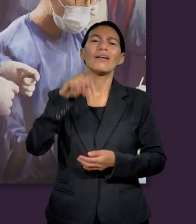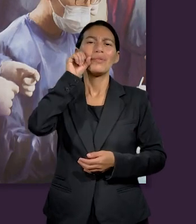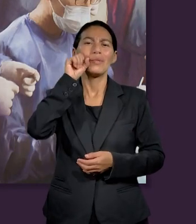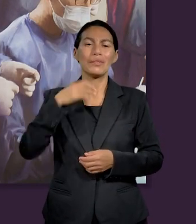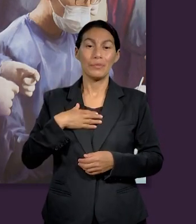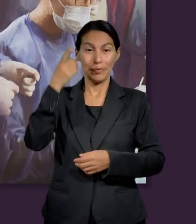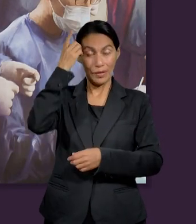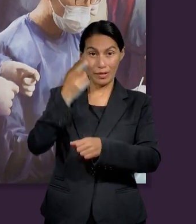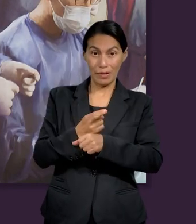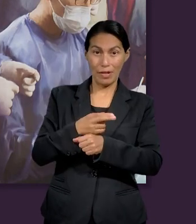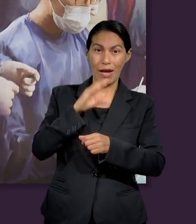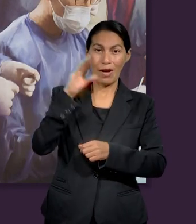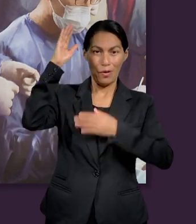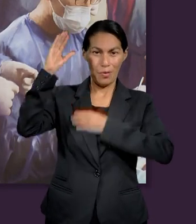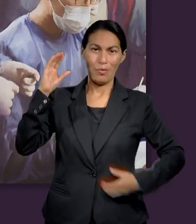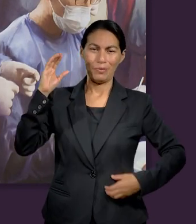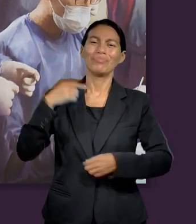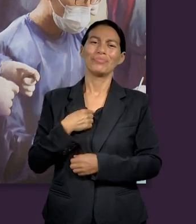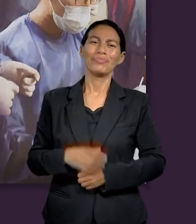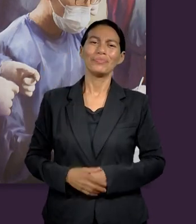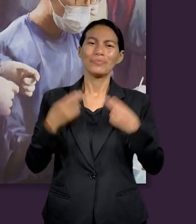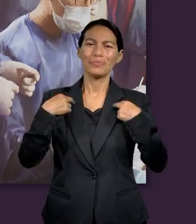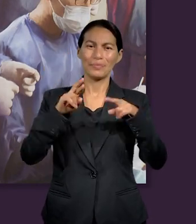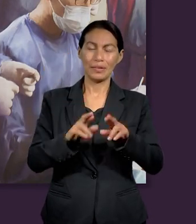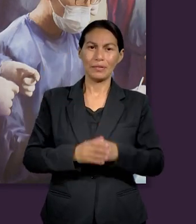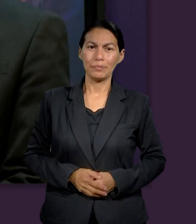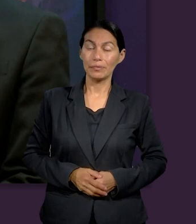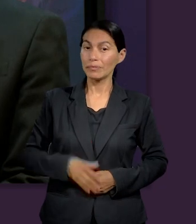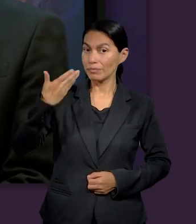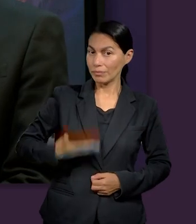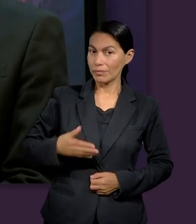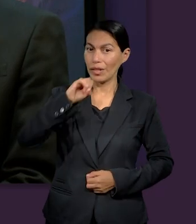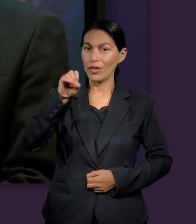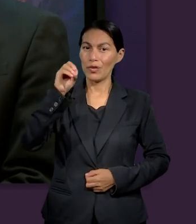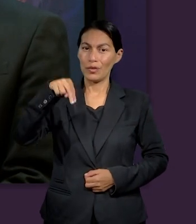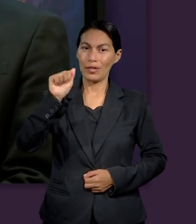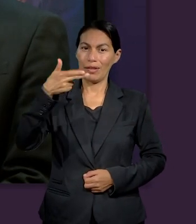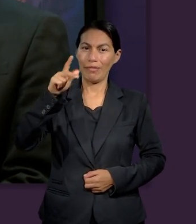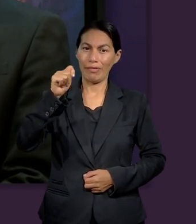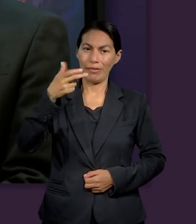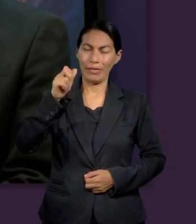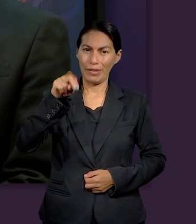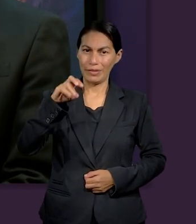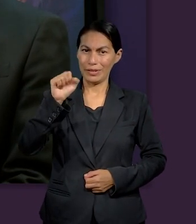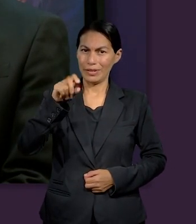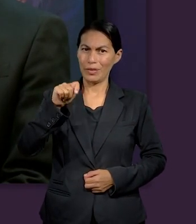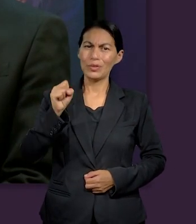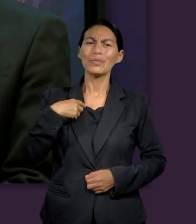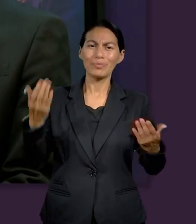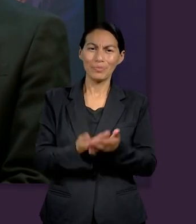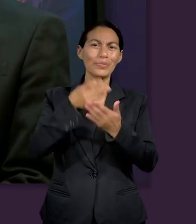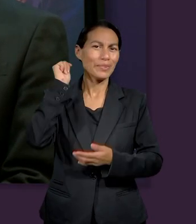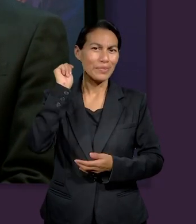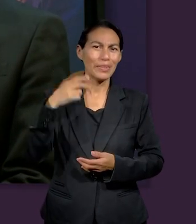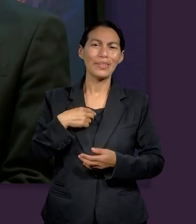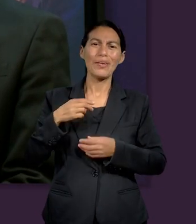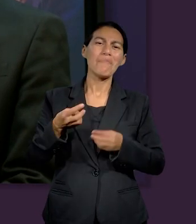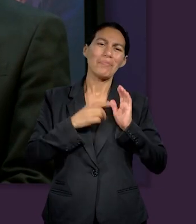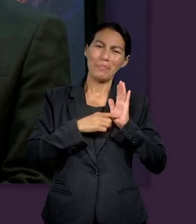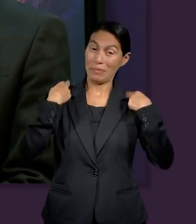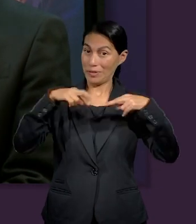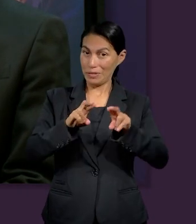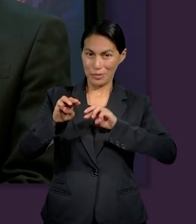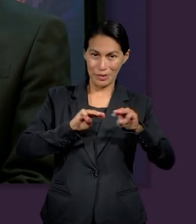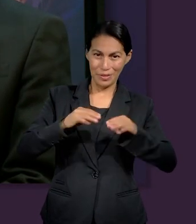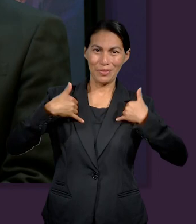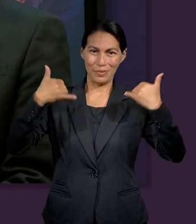Montemorelos, Nuevo León, y vengo representando a la directiva de clubes. Mi nombre es Jonathan Santos. Soy de Tabasco y vengo representando a